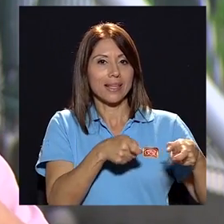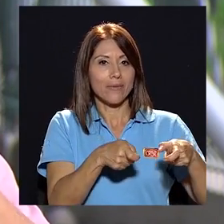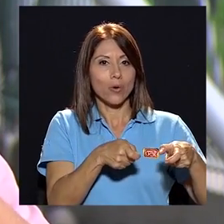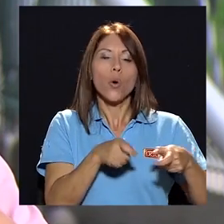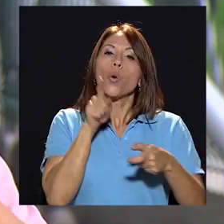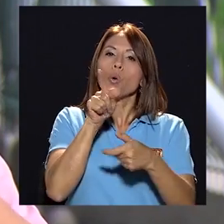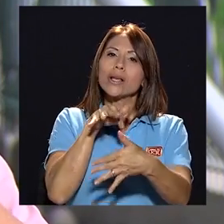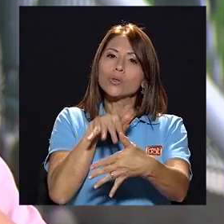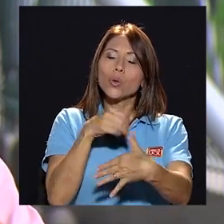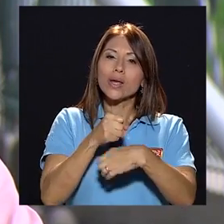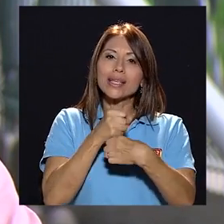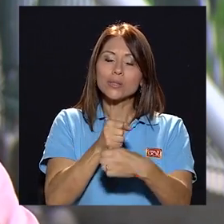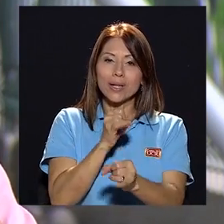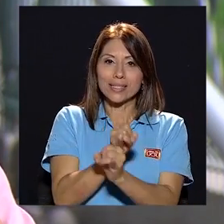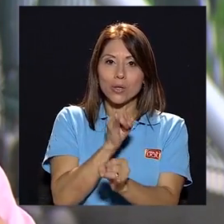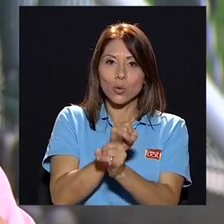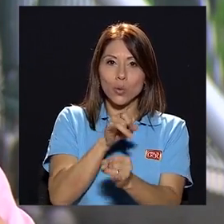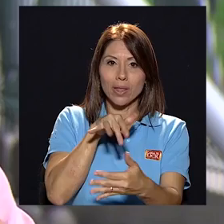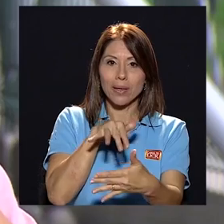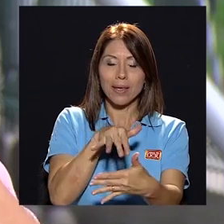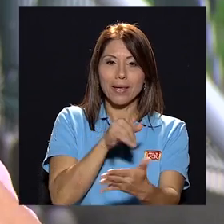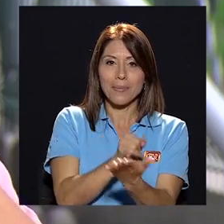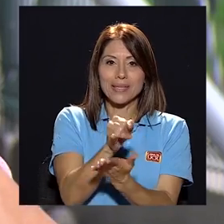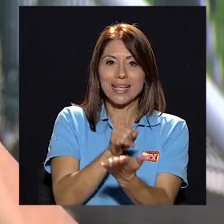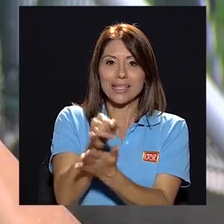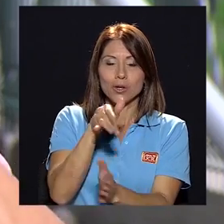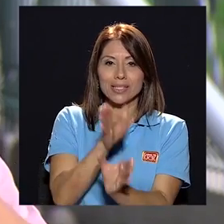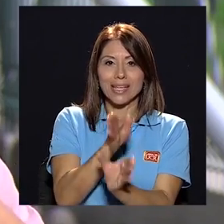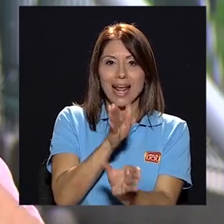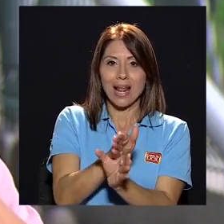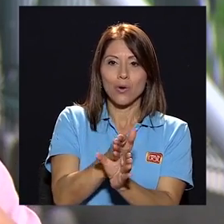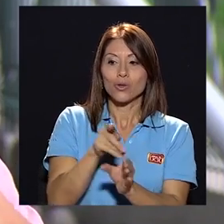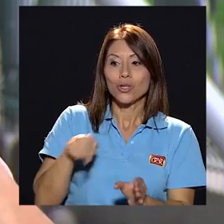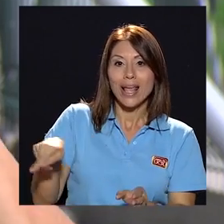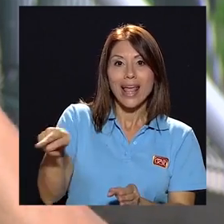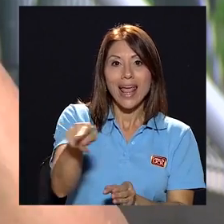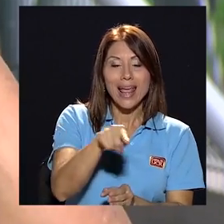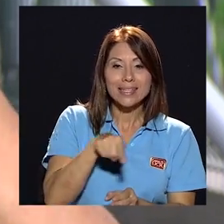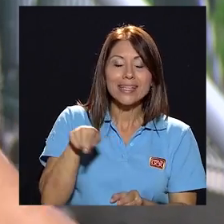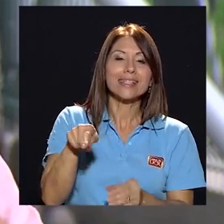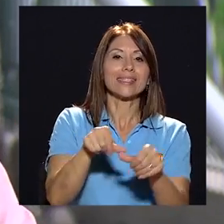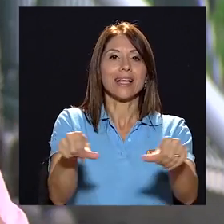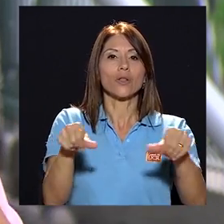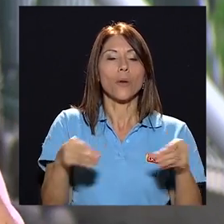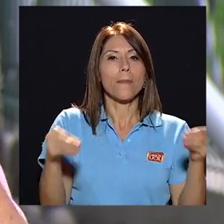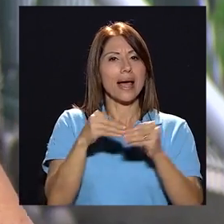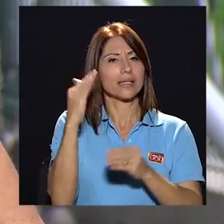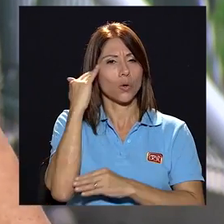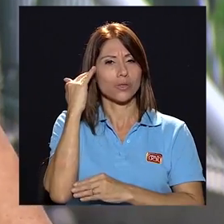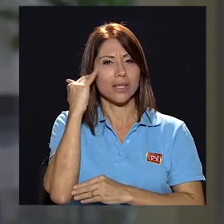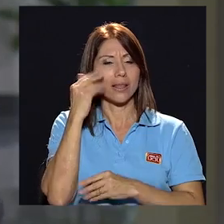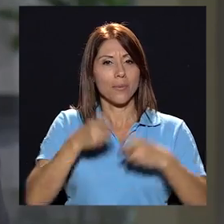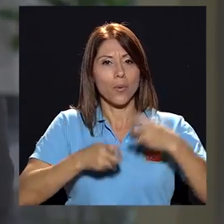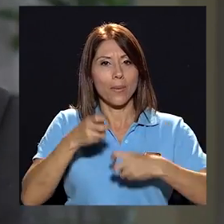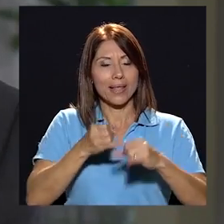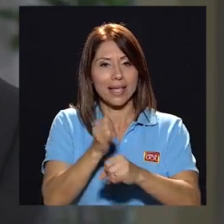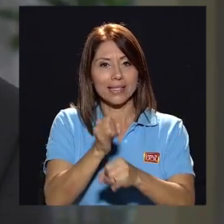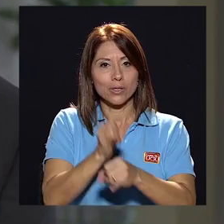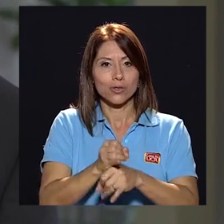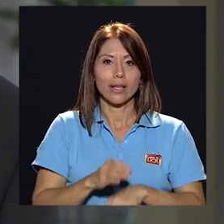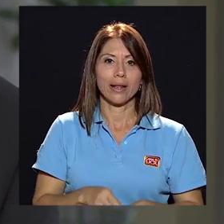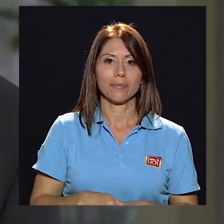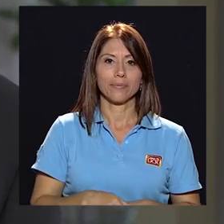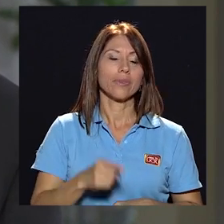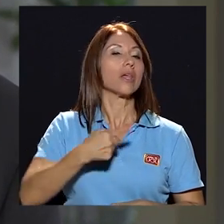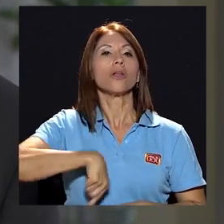a un estudio del Instituto de Investigaciones Psicológicas, es el sector más consciente de la problemática institucional. Somos la